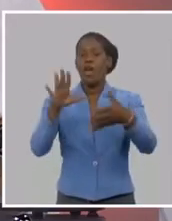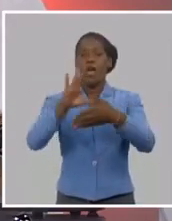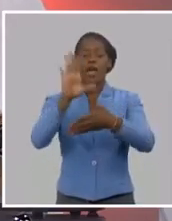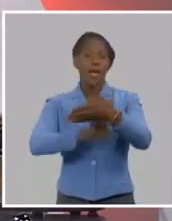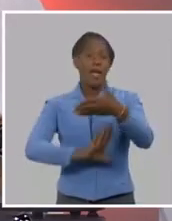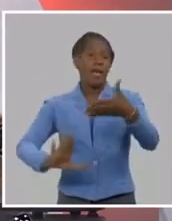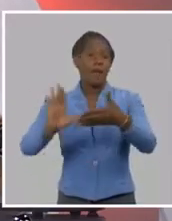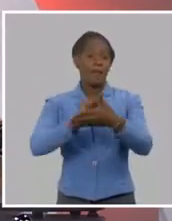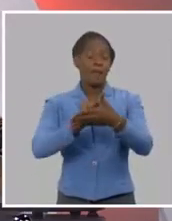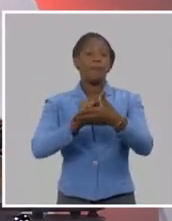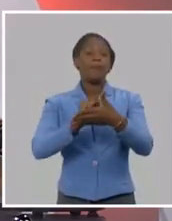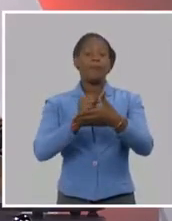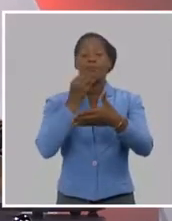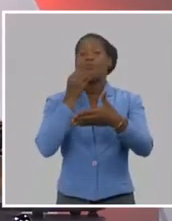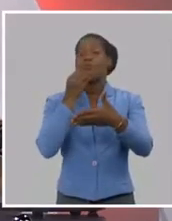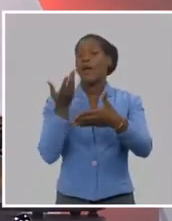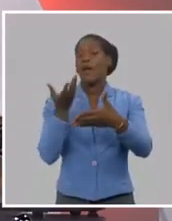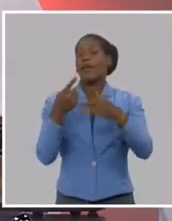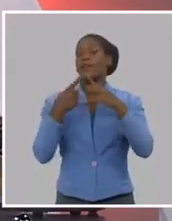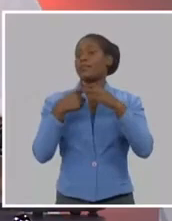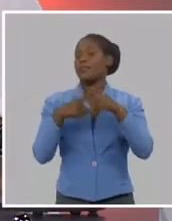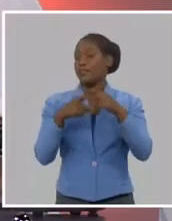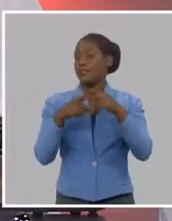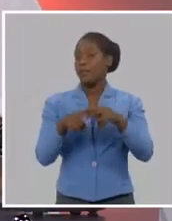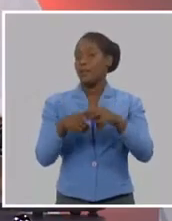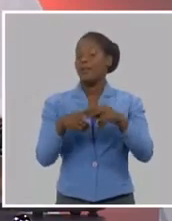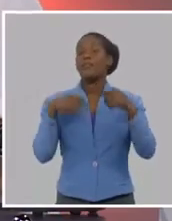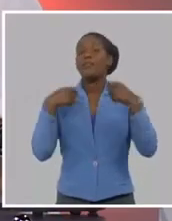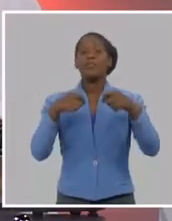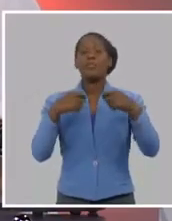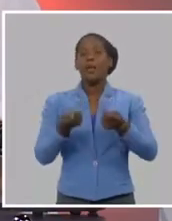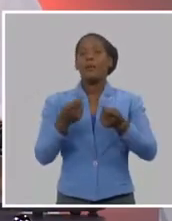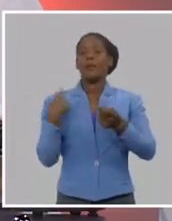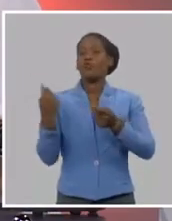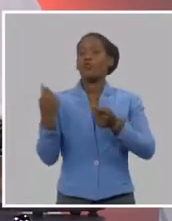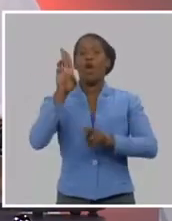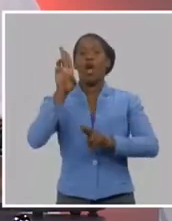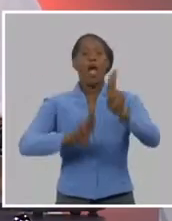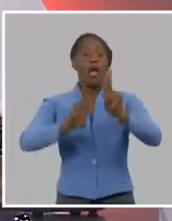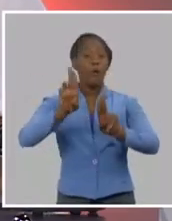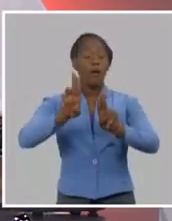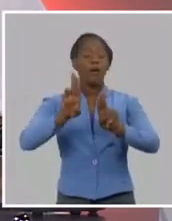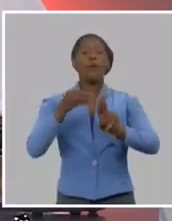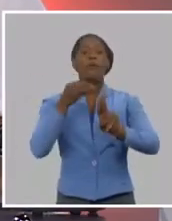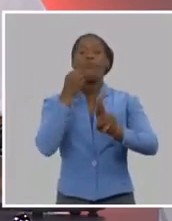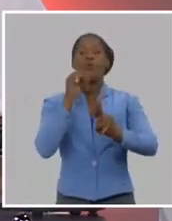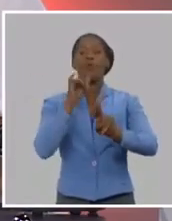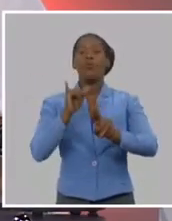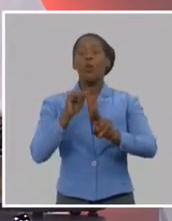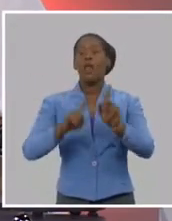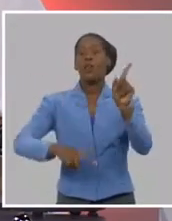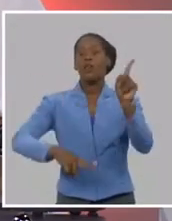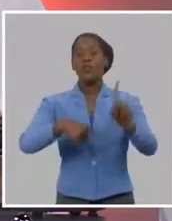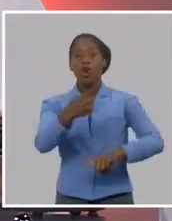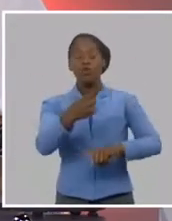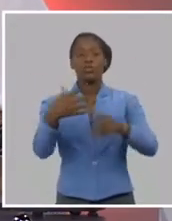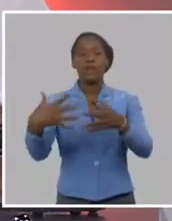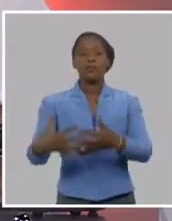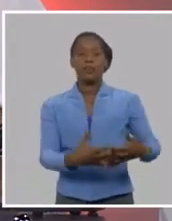puede ser, que en un momento dado, tengamos hasta que, ponernos de acuerdo, para poder afrontar, el gran peligro, que son los Estados Unidos,